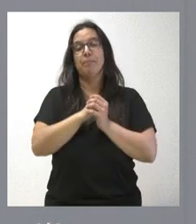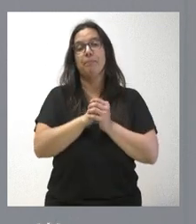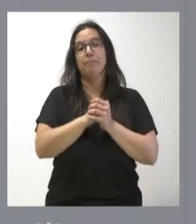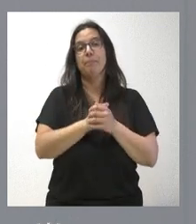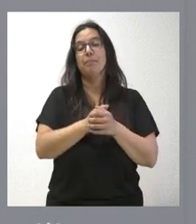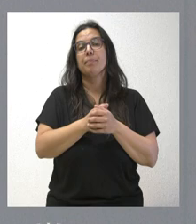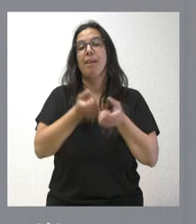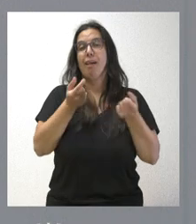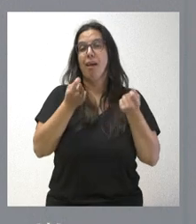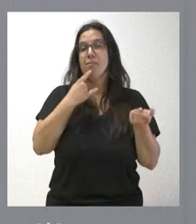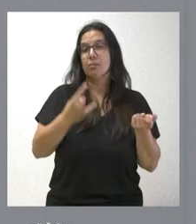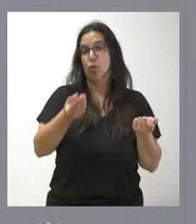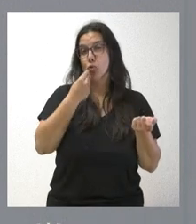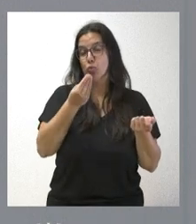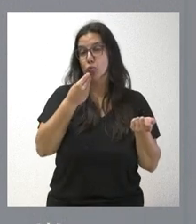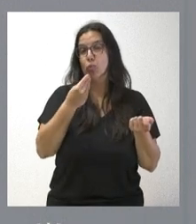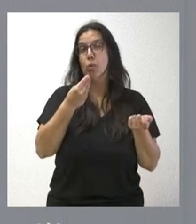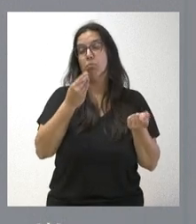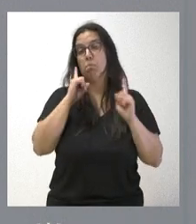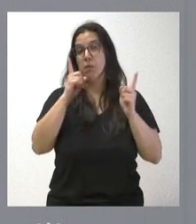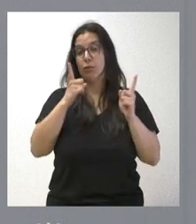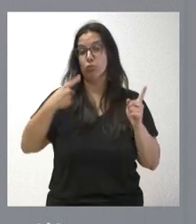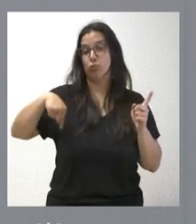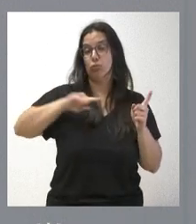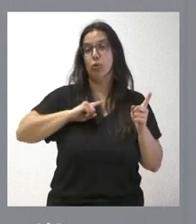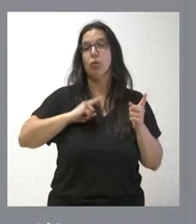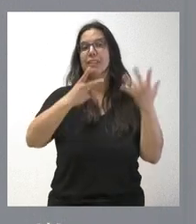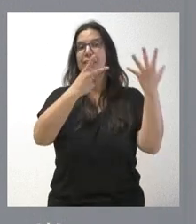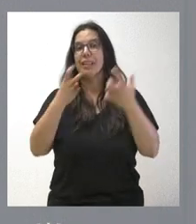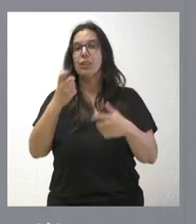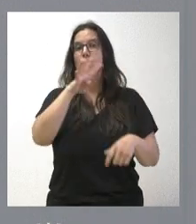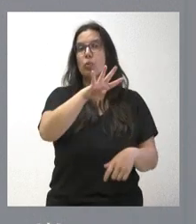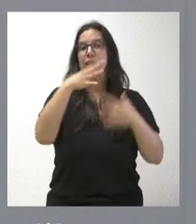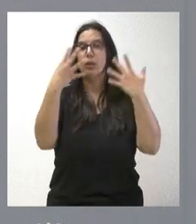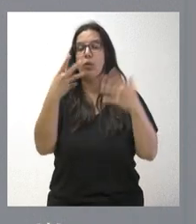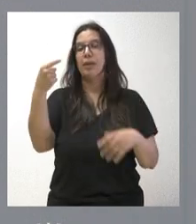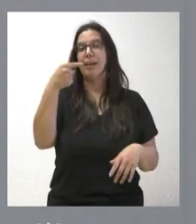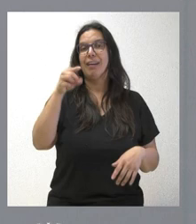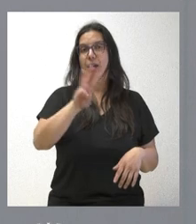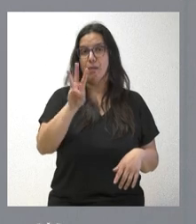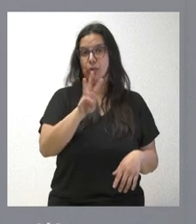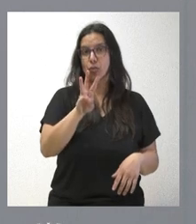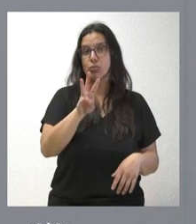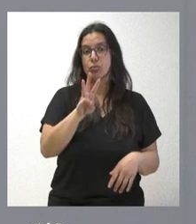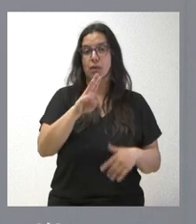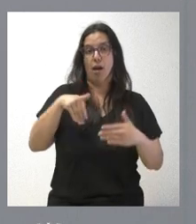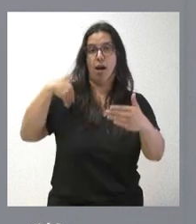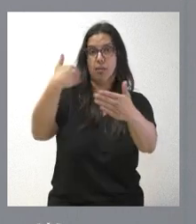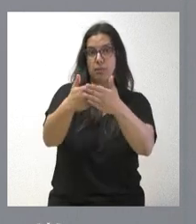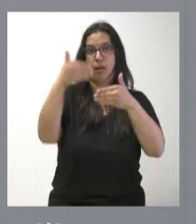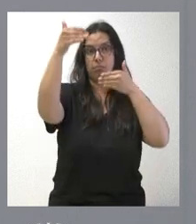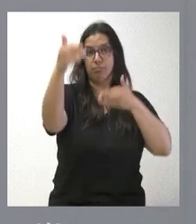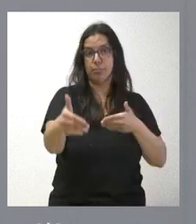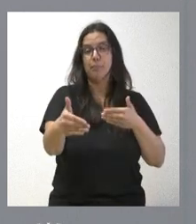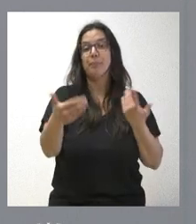eléctrico previsto por parte de la Junta de Castilla y León es de 749 gigavatios en este periodo y se